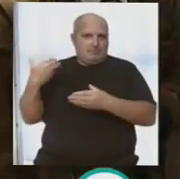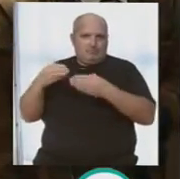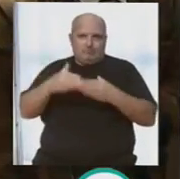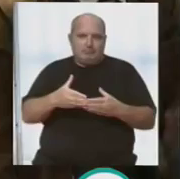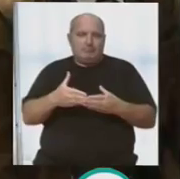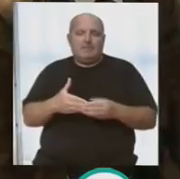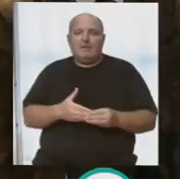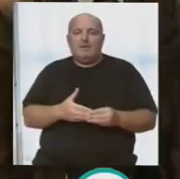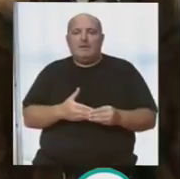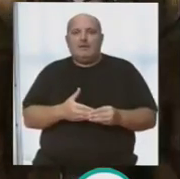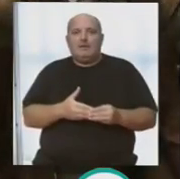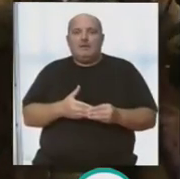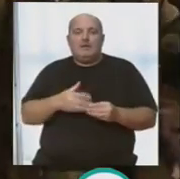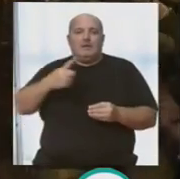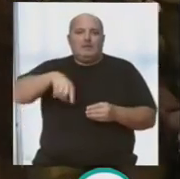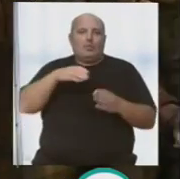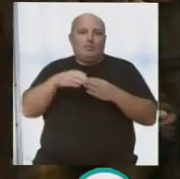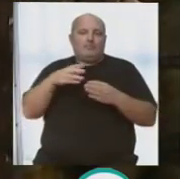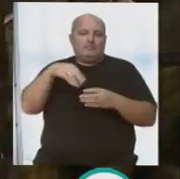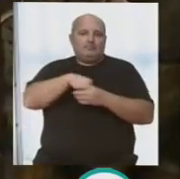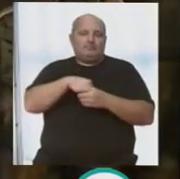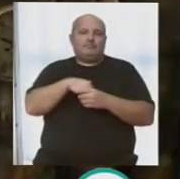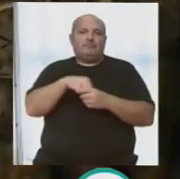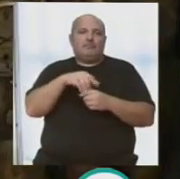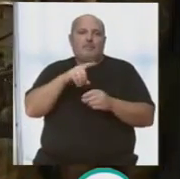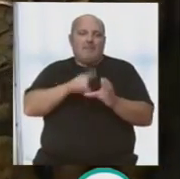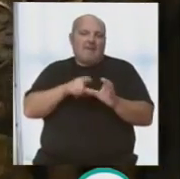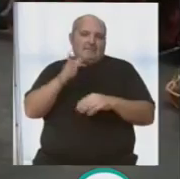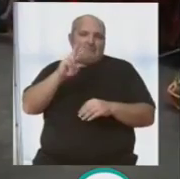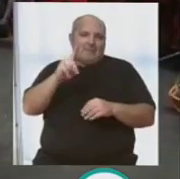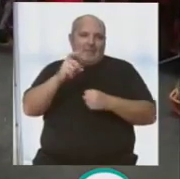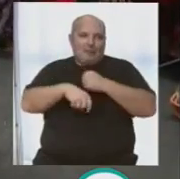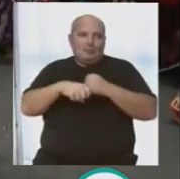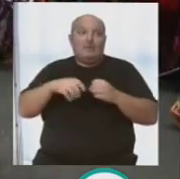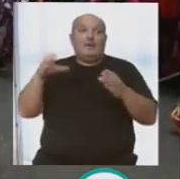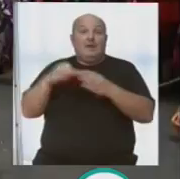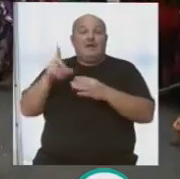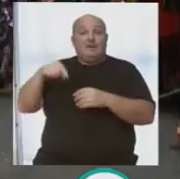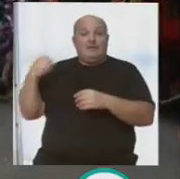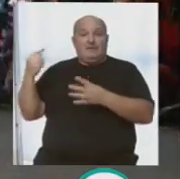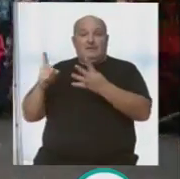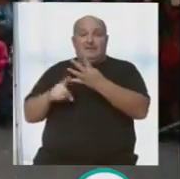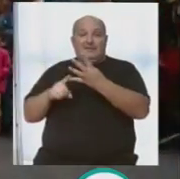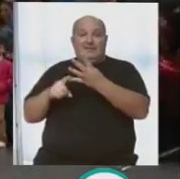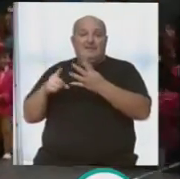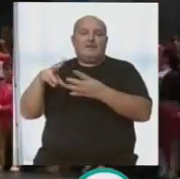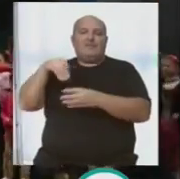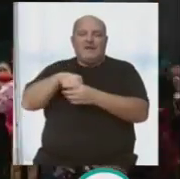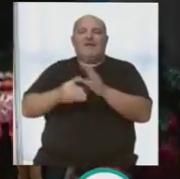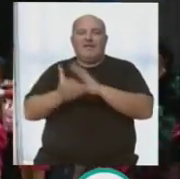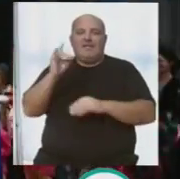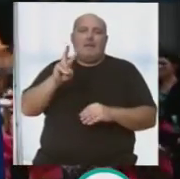Chiricota del Cascana con nuestro gran Willy, nuestro gran Willy. Un pelotazo este año, digamos, la sorpresa. El grupo sorpresa que siempre tiene